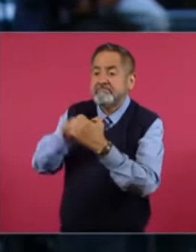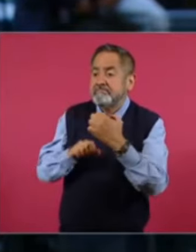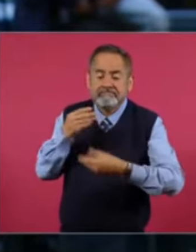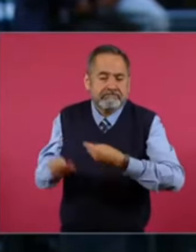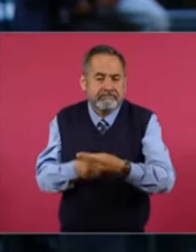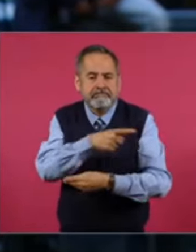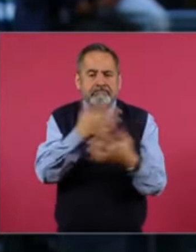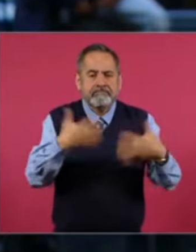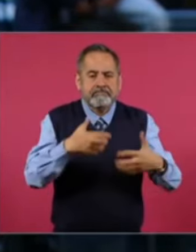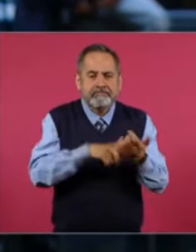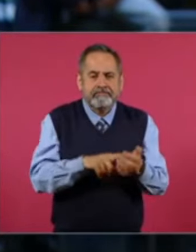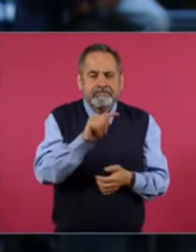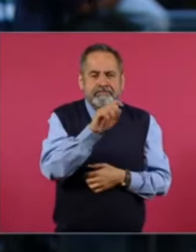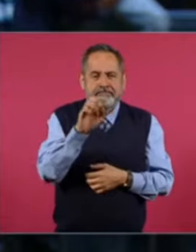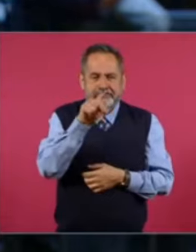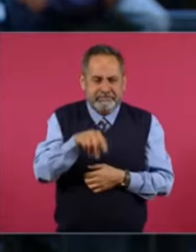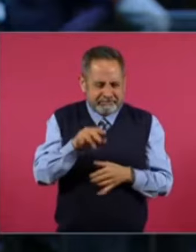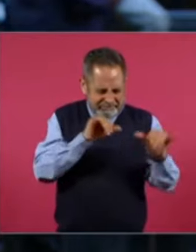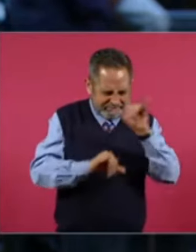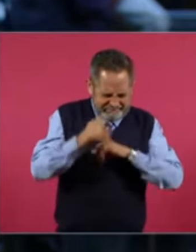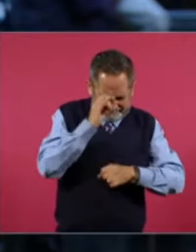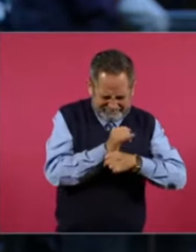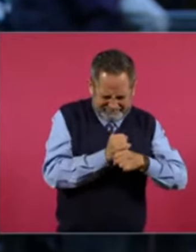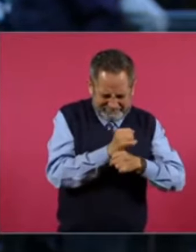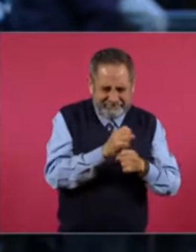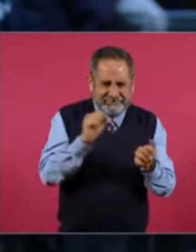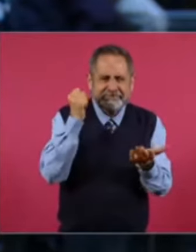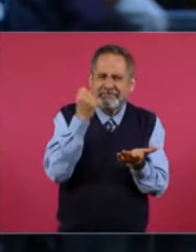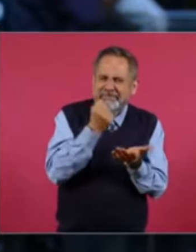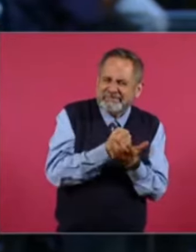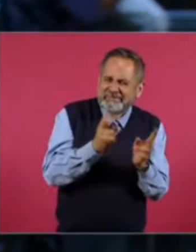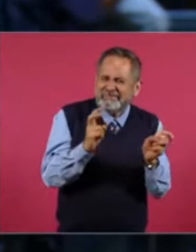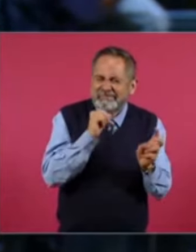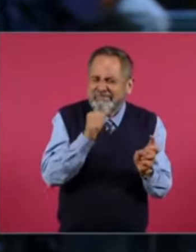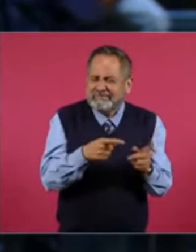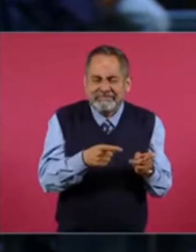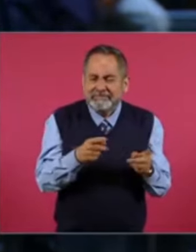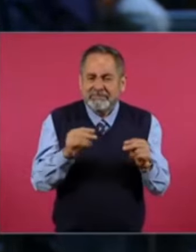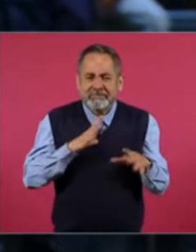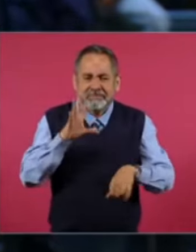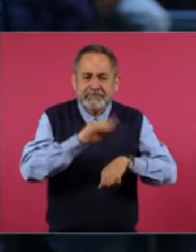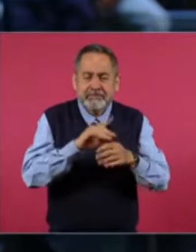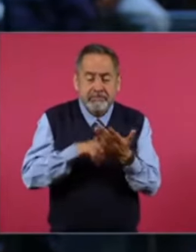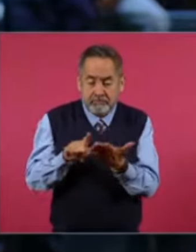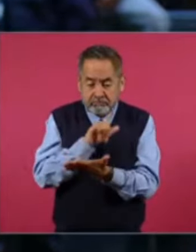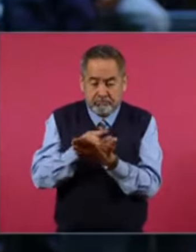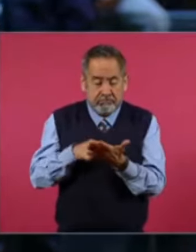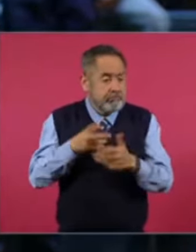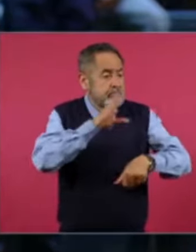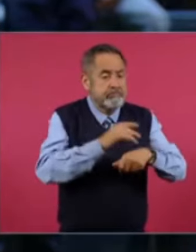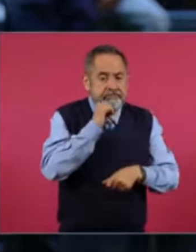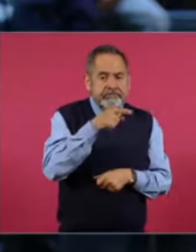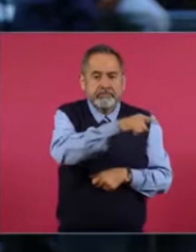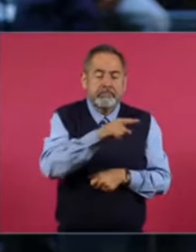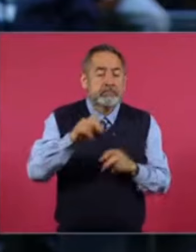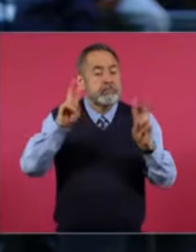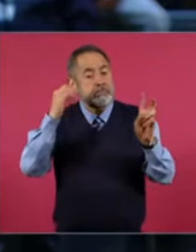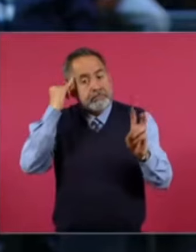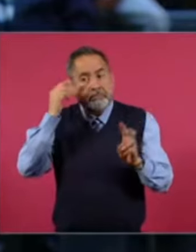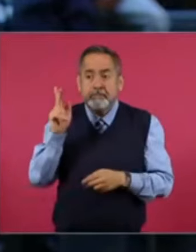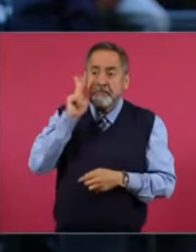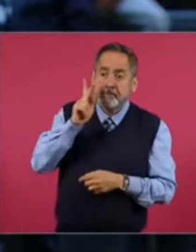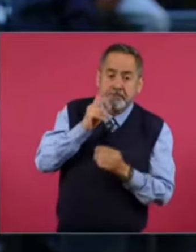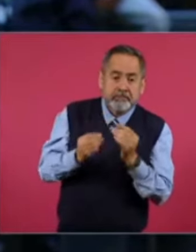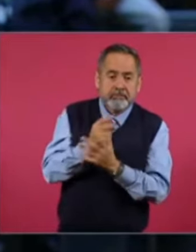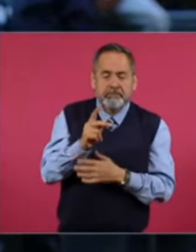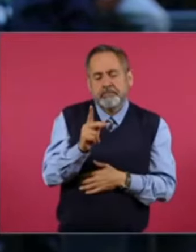Una de las empresas se llama Timser. Laboratorio de investigación. Con patentes sin sustento. Aparente como las marcan la ley. Son dueños de una prueba innovadora. Entre comillas.